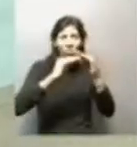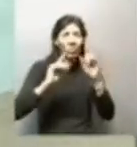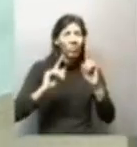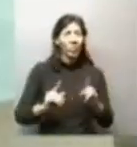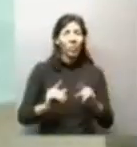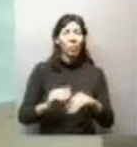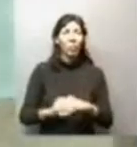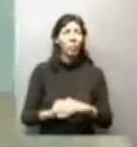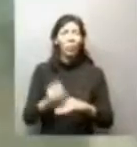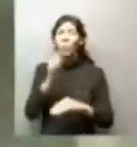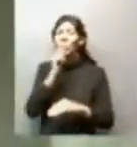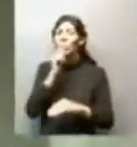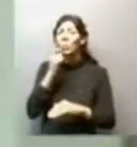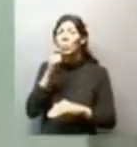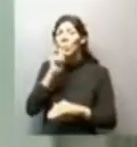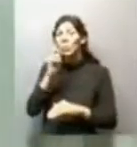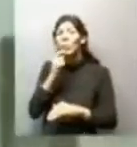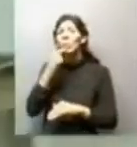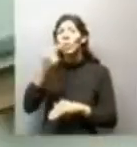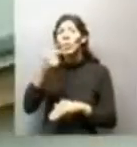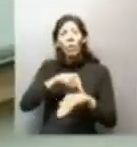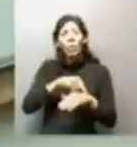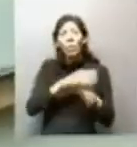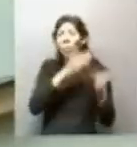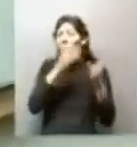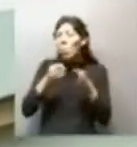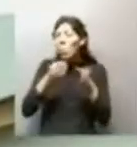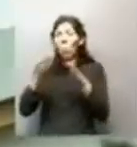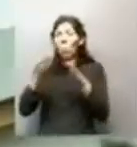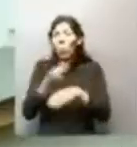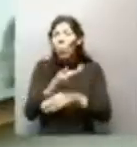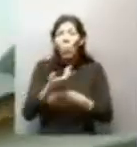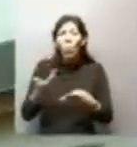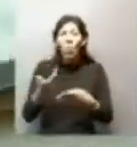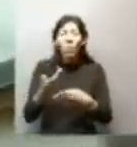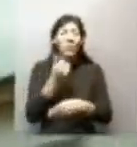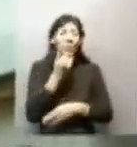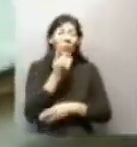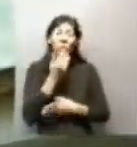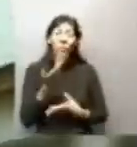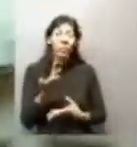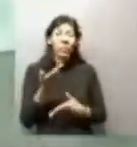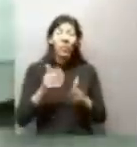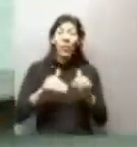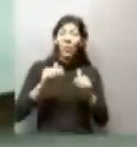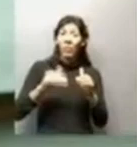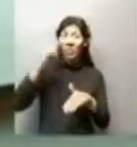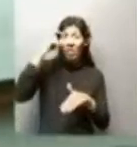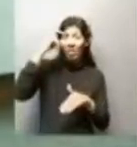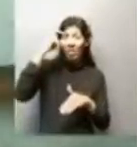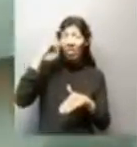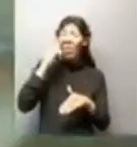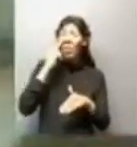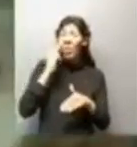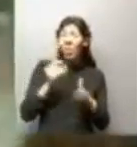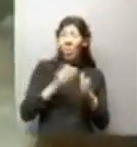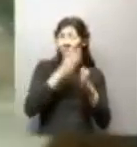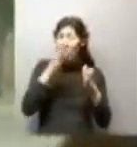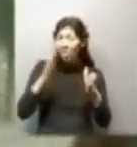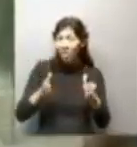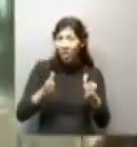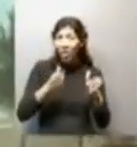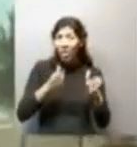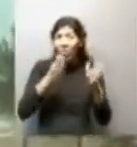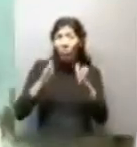dice esta señora. ¿Y cada cuánto pasa esa situación? Y es cuando, no sé, por ahí cada diez días,